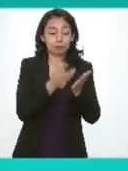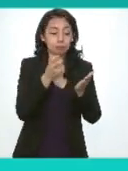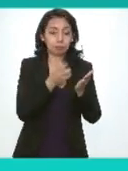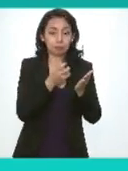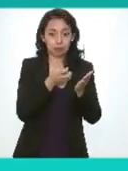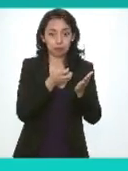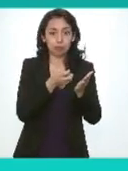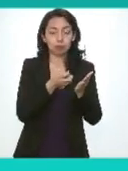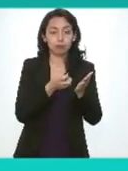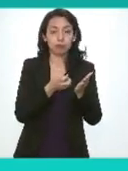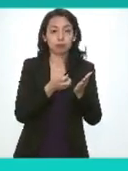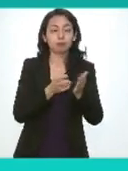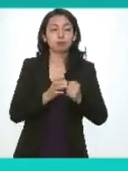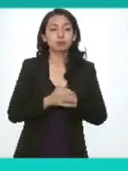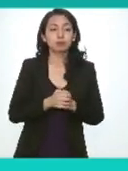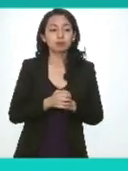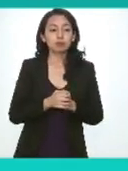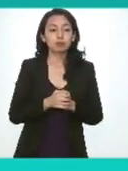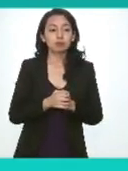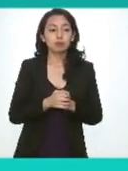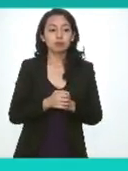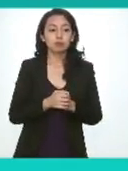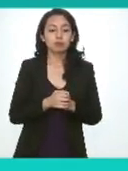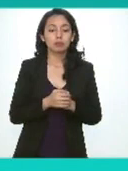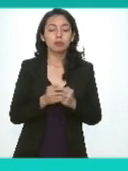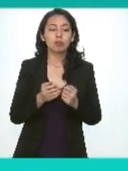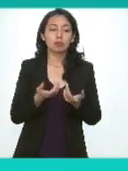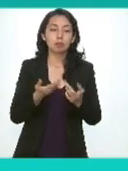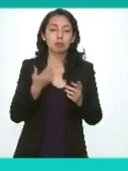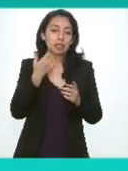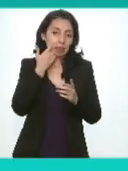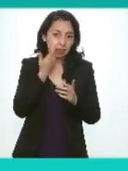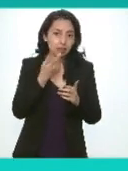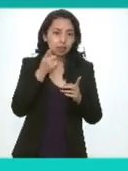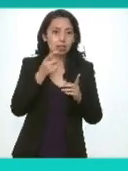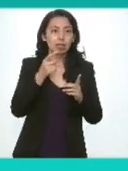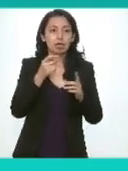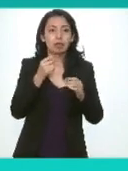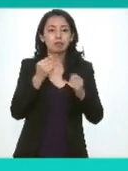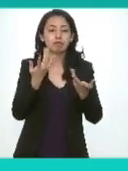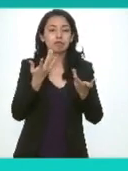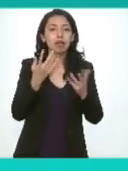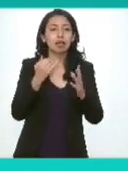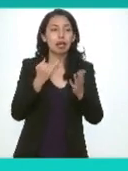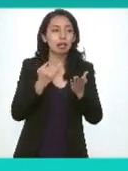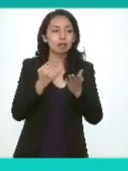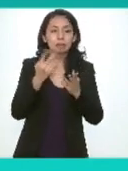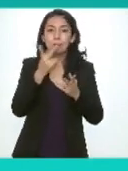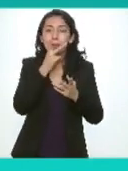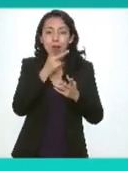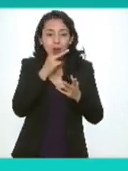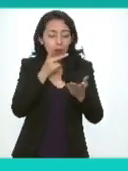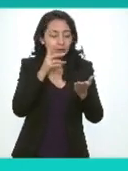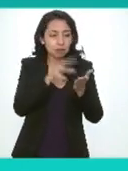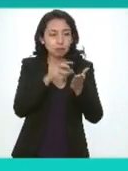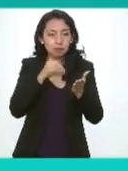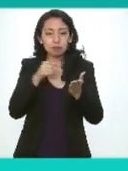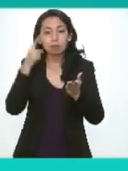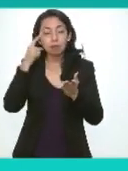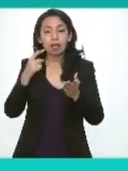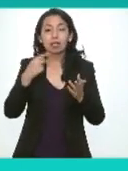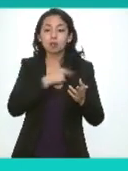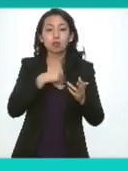pues busca que se utilice este lenguaje en las resoluciones y en cada uno de los trabajos que hagamos